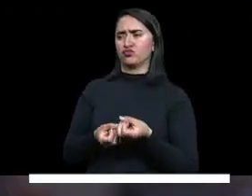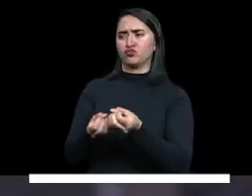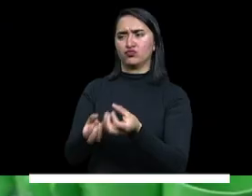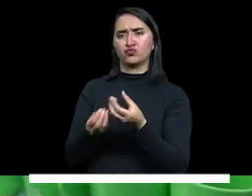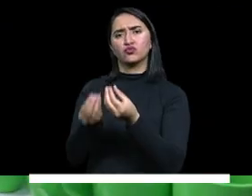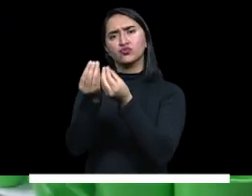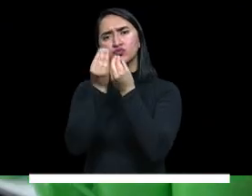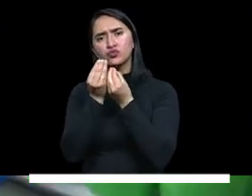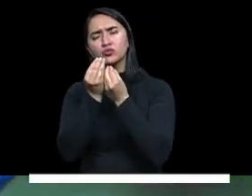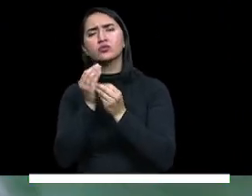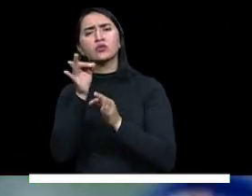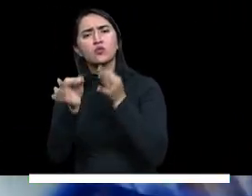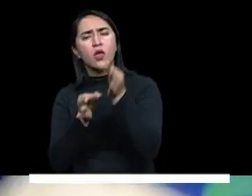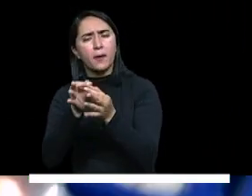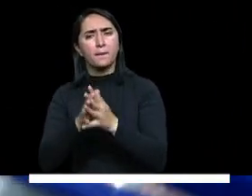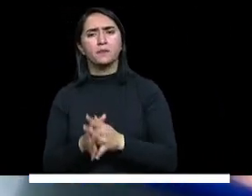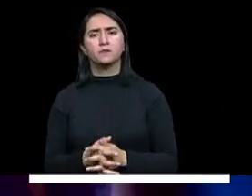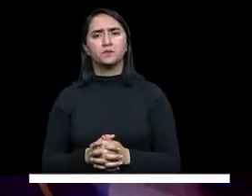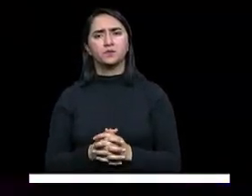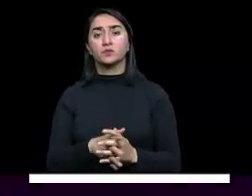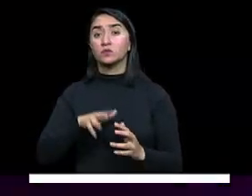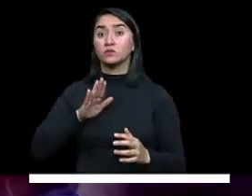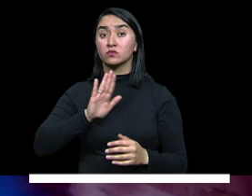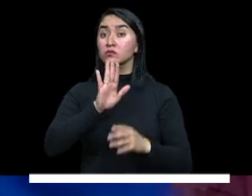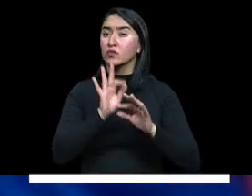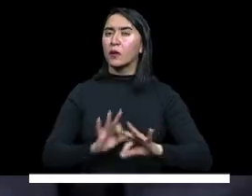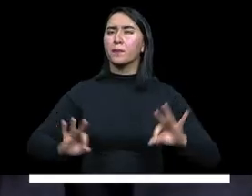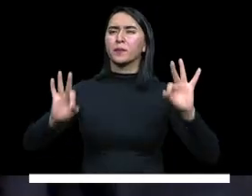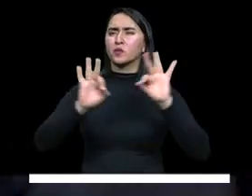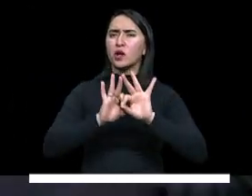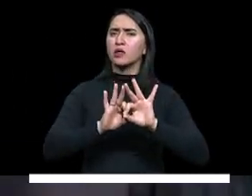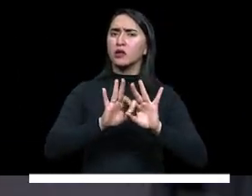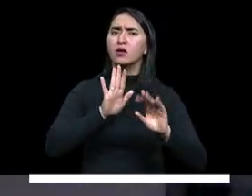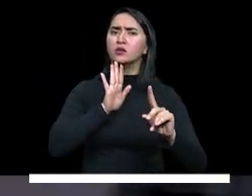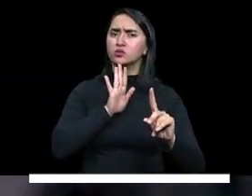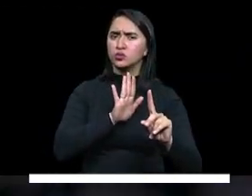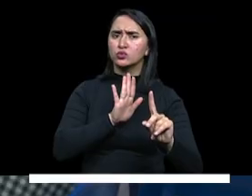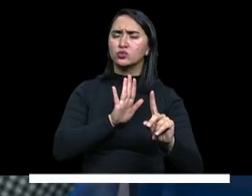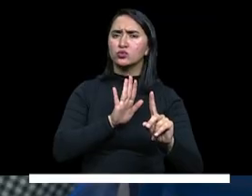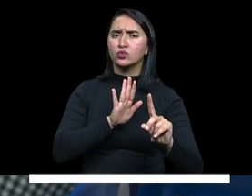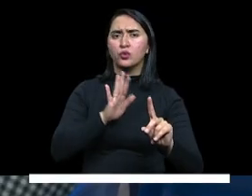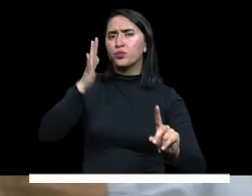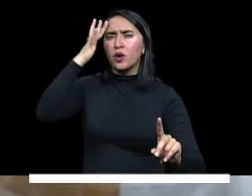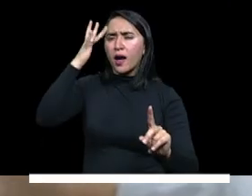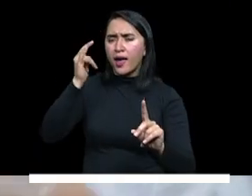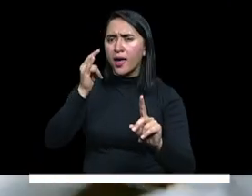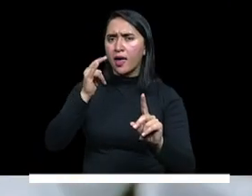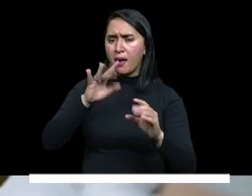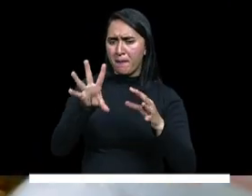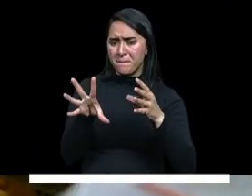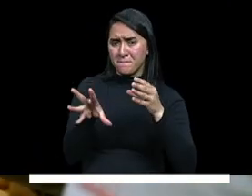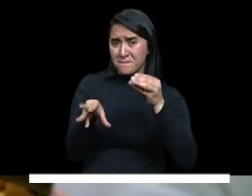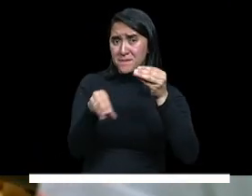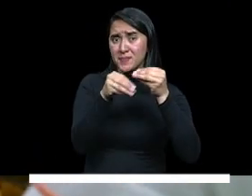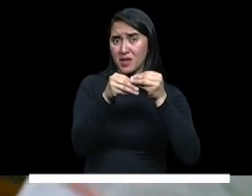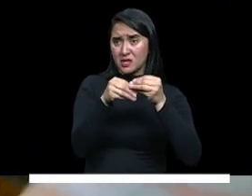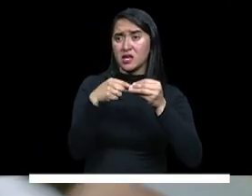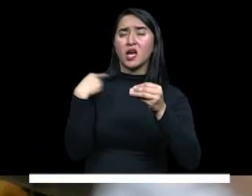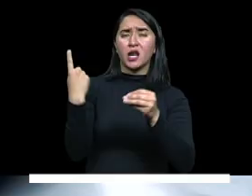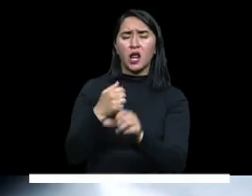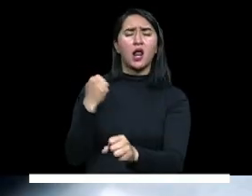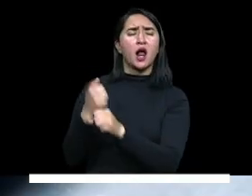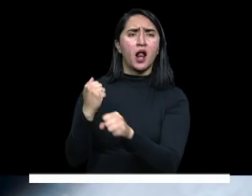y en el cuidado. Esto es muy importante porque quiere decir que, además de la operación tradicional,